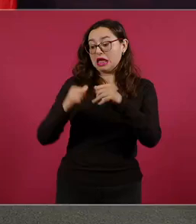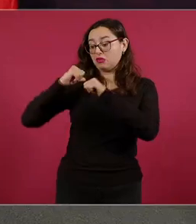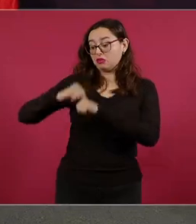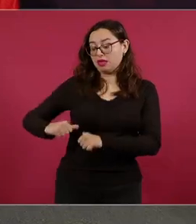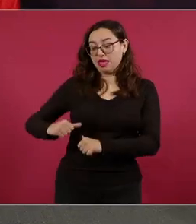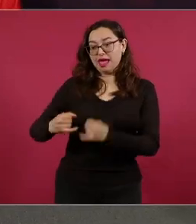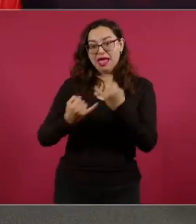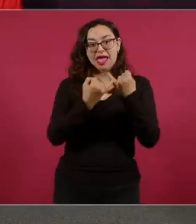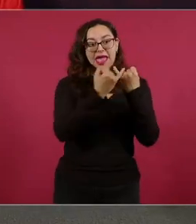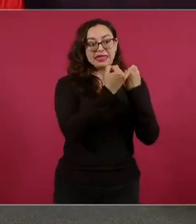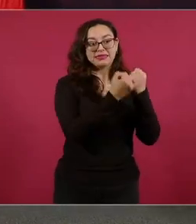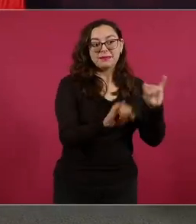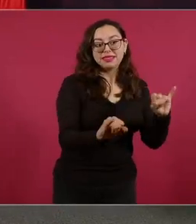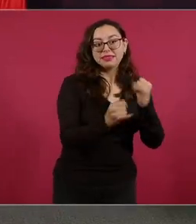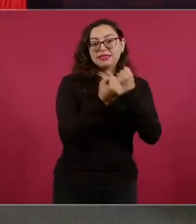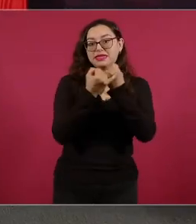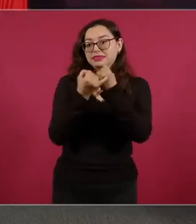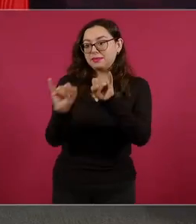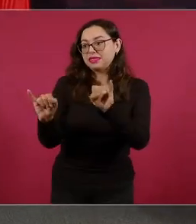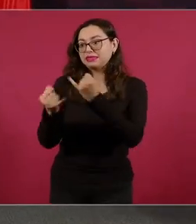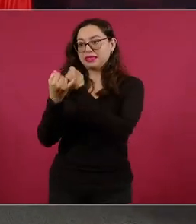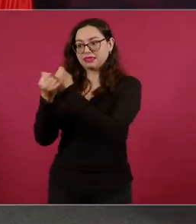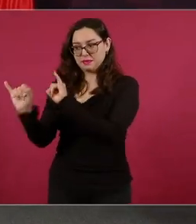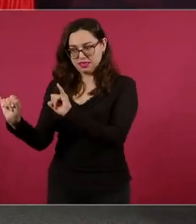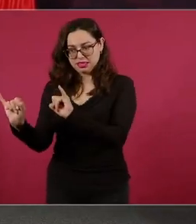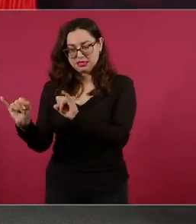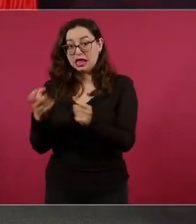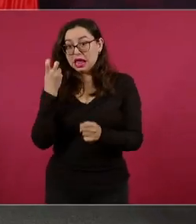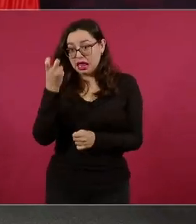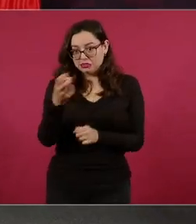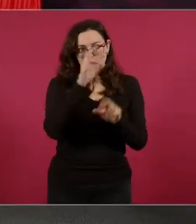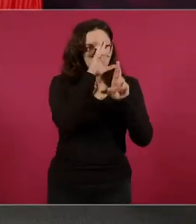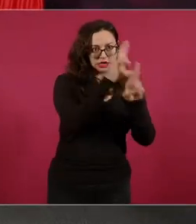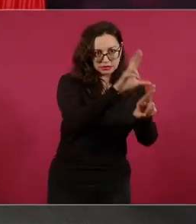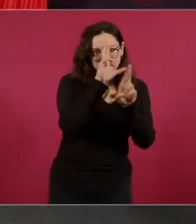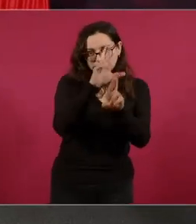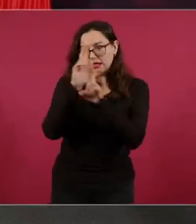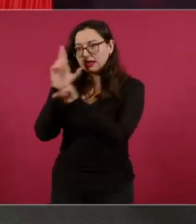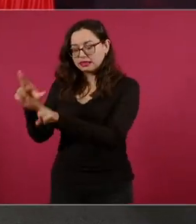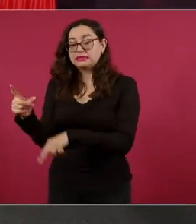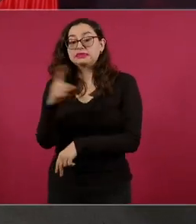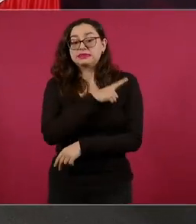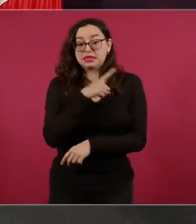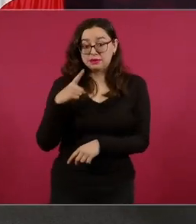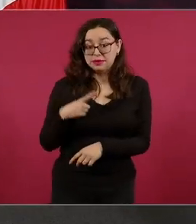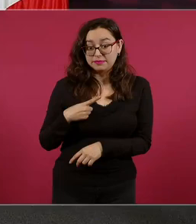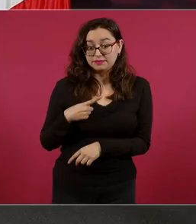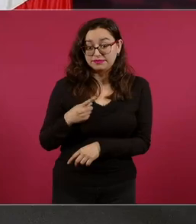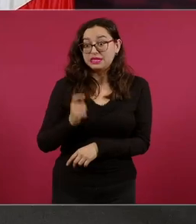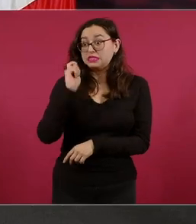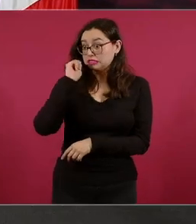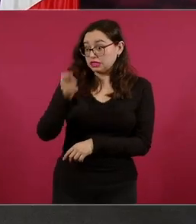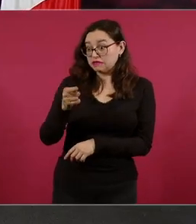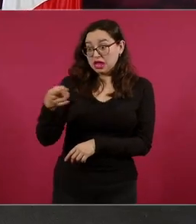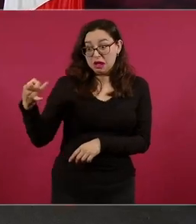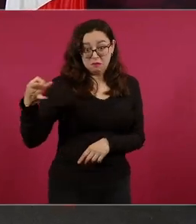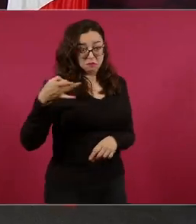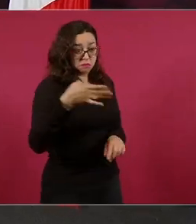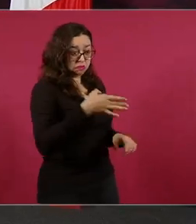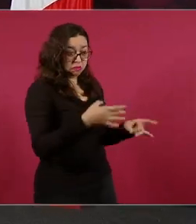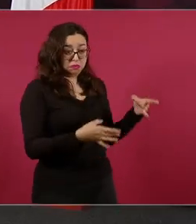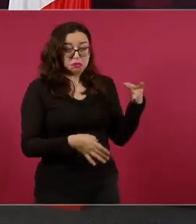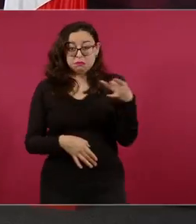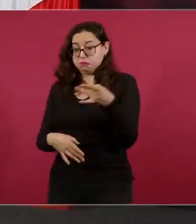haya una confrontación entre poderes, tiene que haber